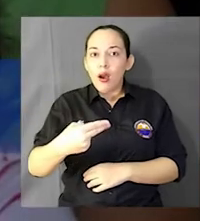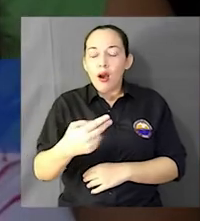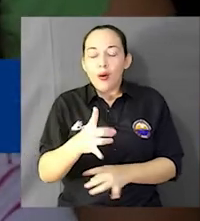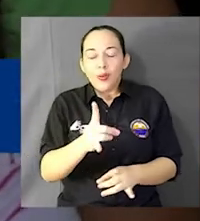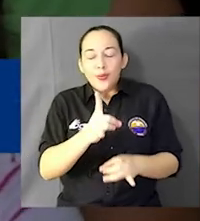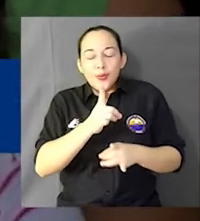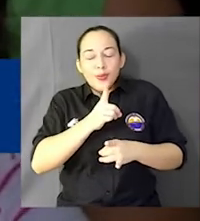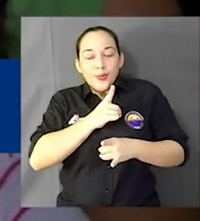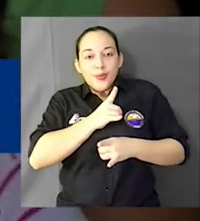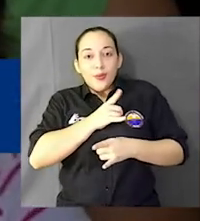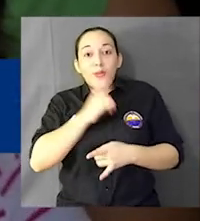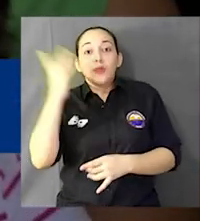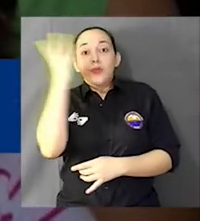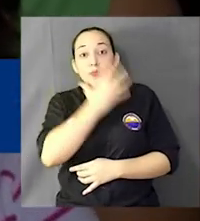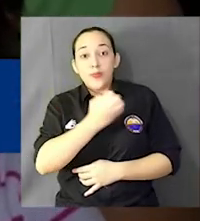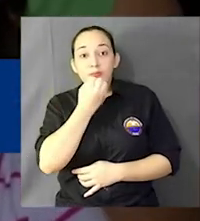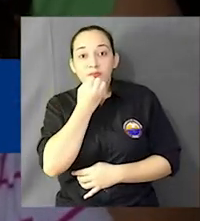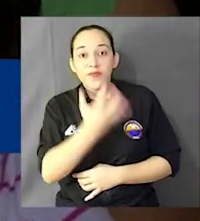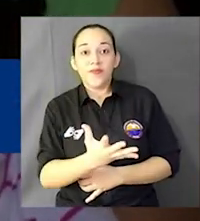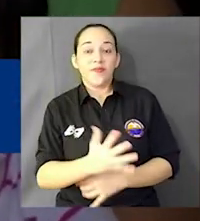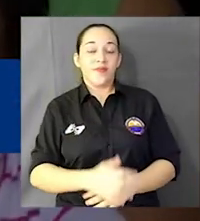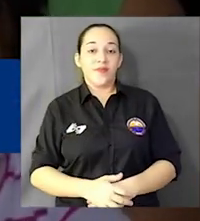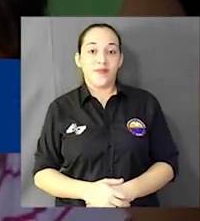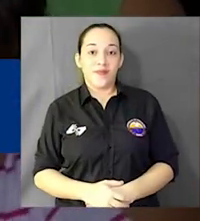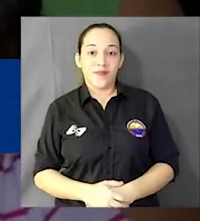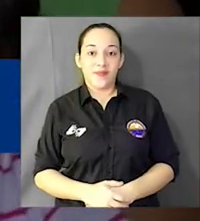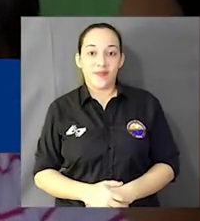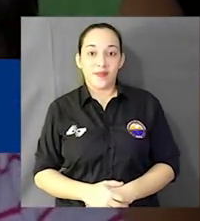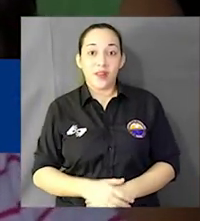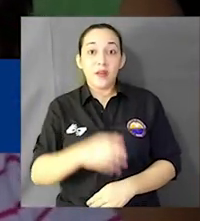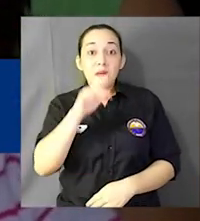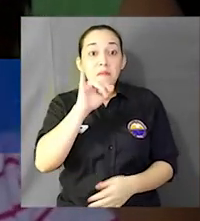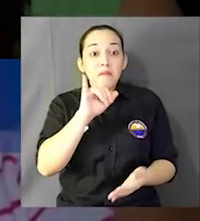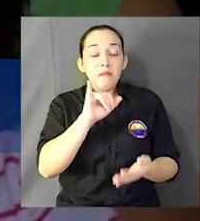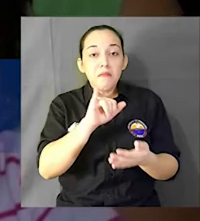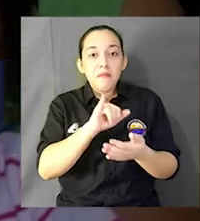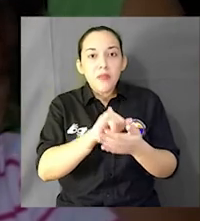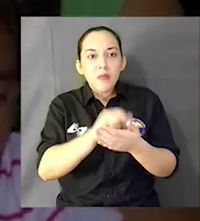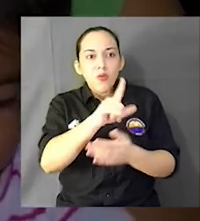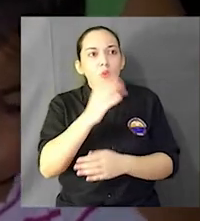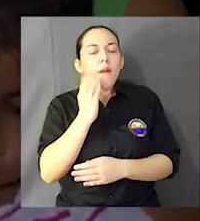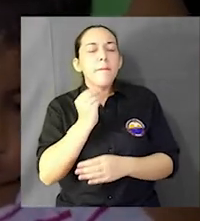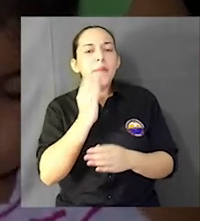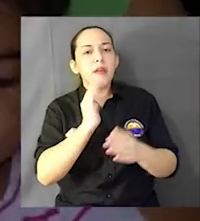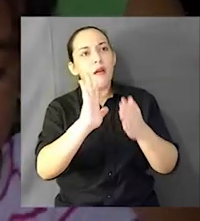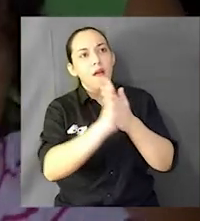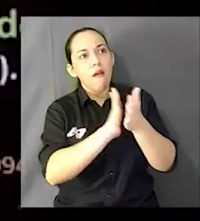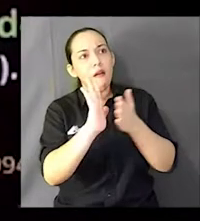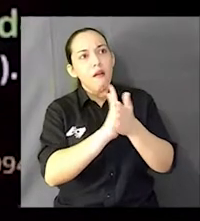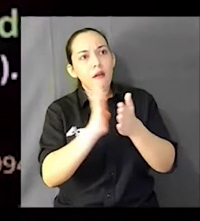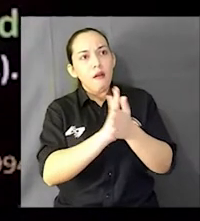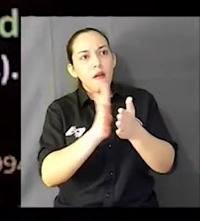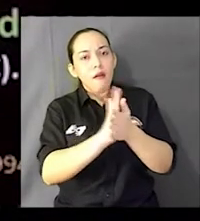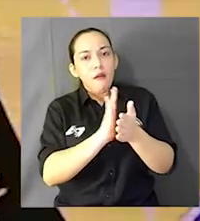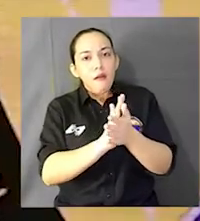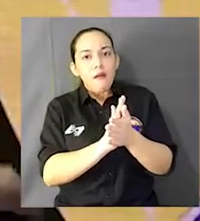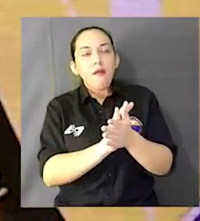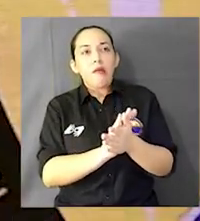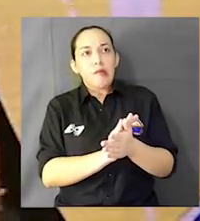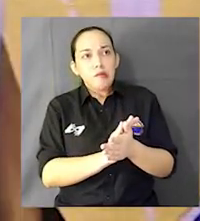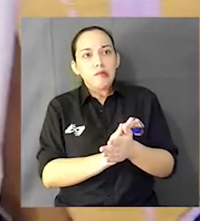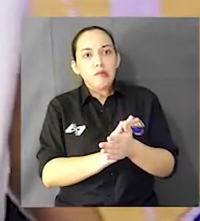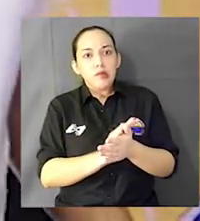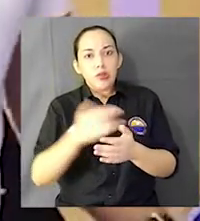historia, me conmovió mucho, súper lindo y pienso que a raíz de esa experiencia